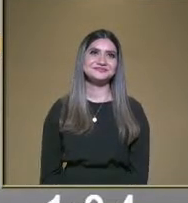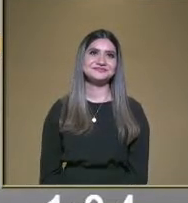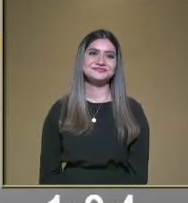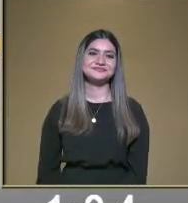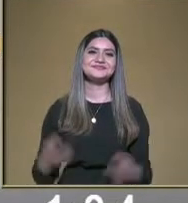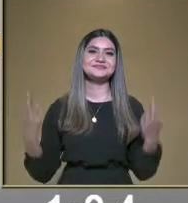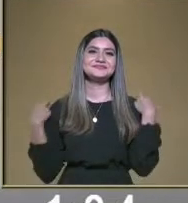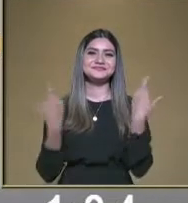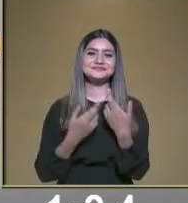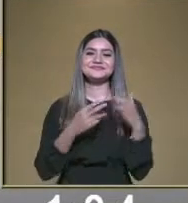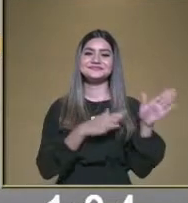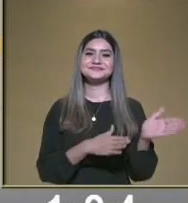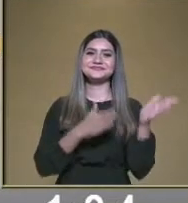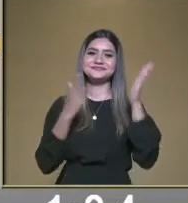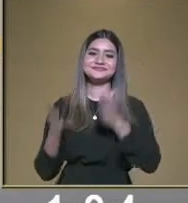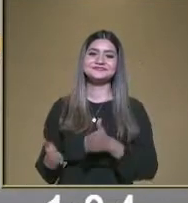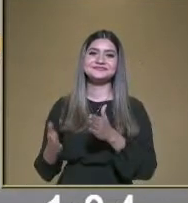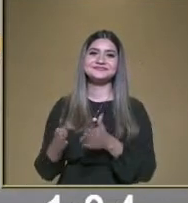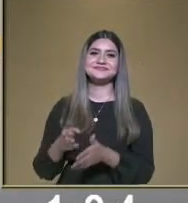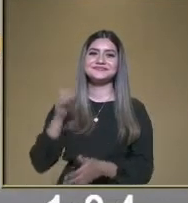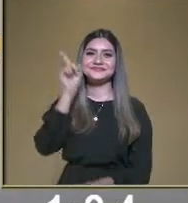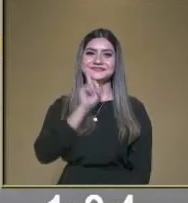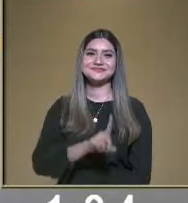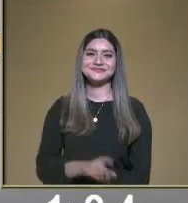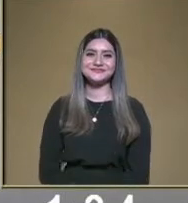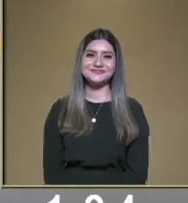sigue la maestra Berenice. A ver, vamos, maestra.